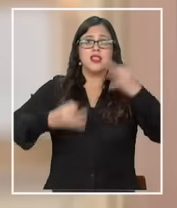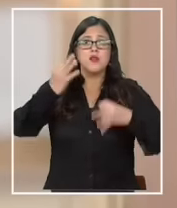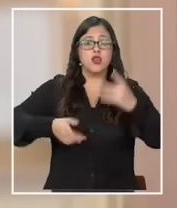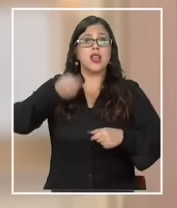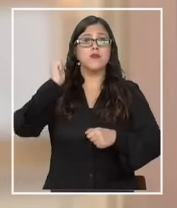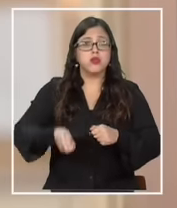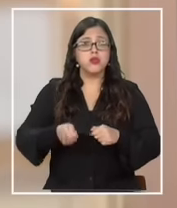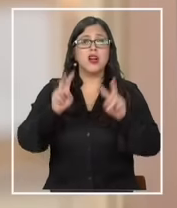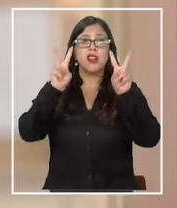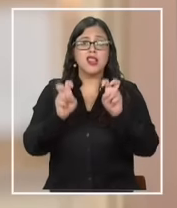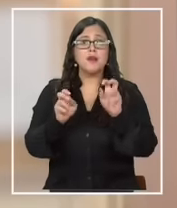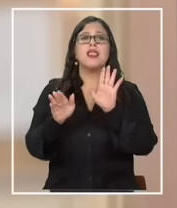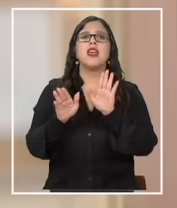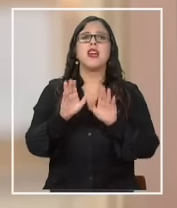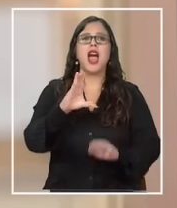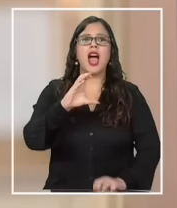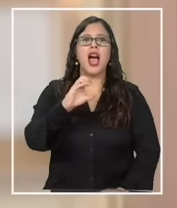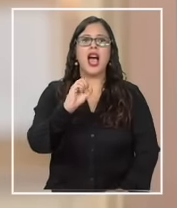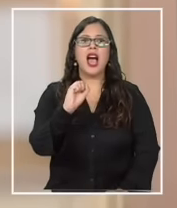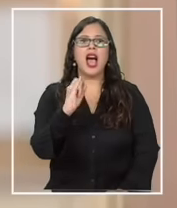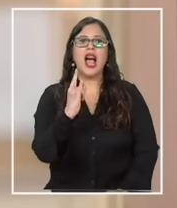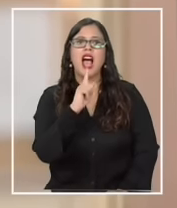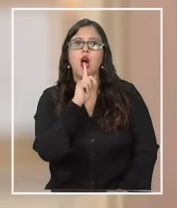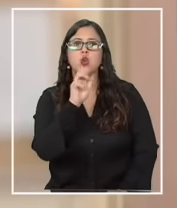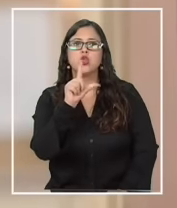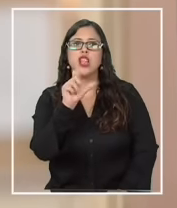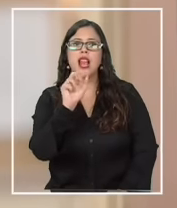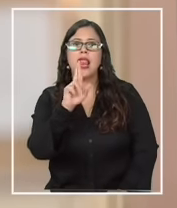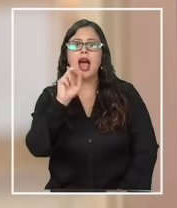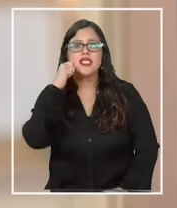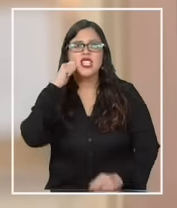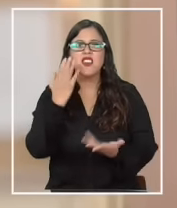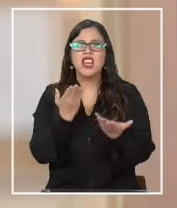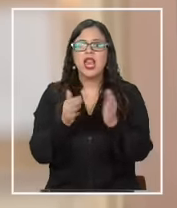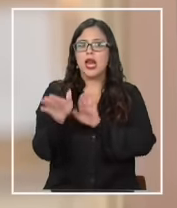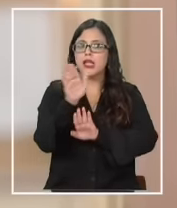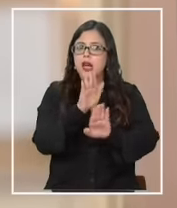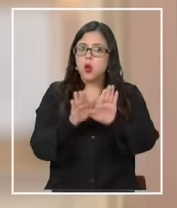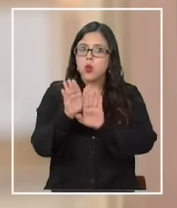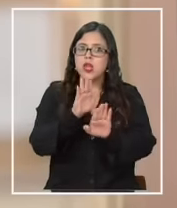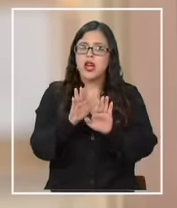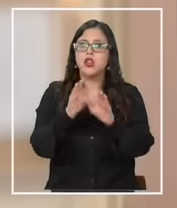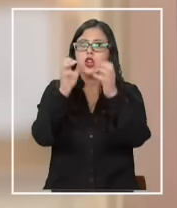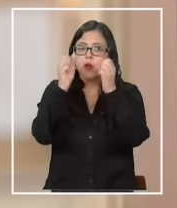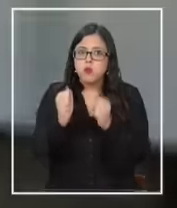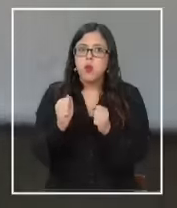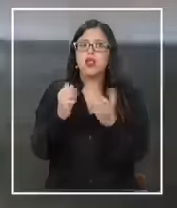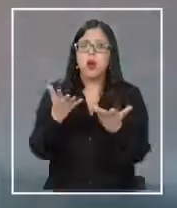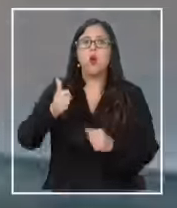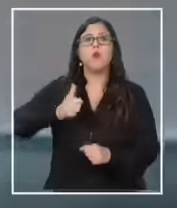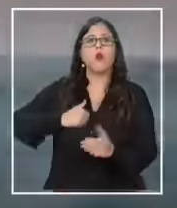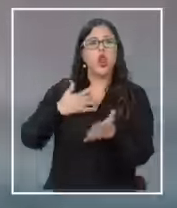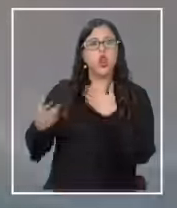carácter cautelar, las cuales se pueden cumplir en un centro de internación provisoria o régimen cerrado del CENAME.